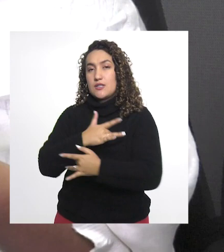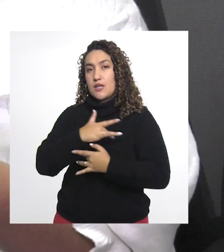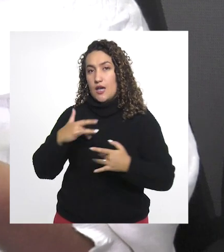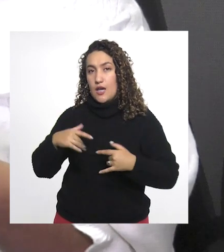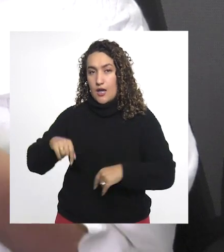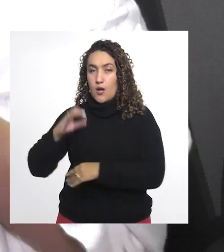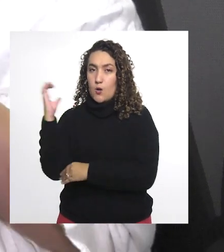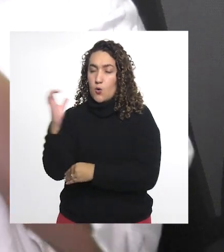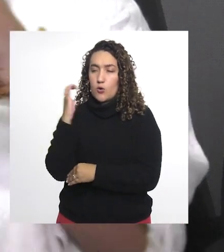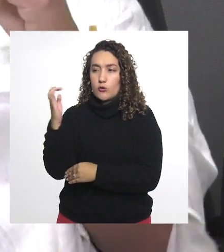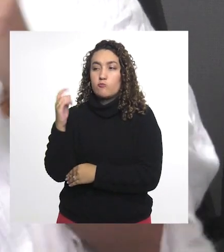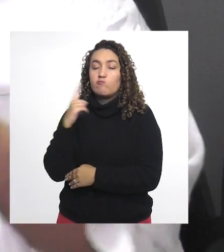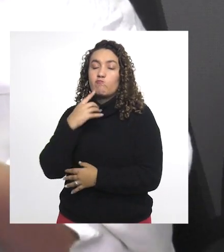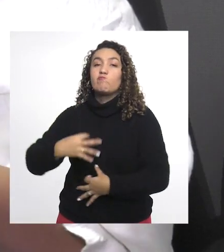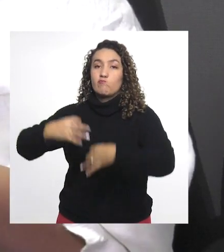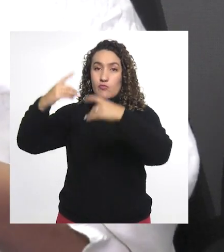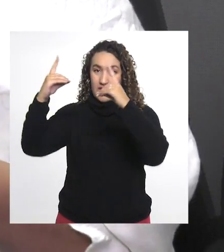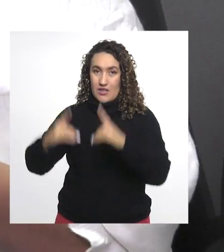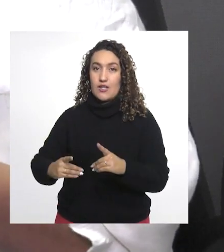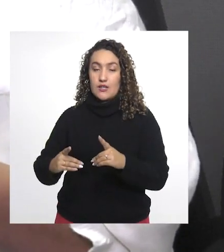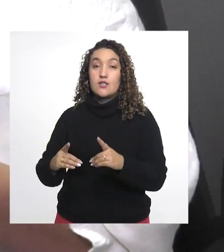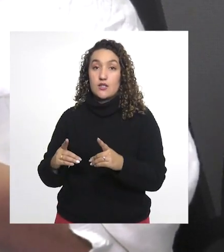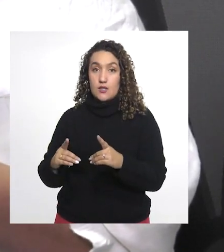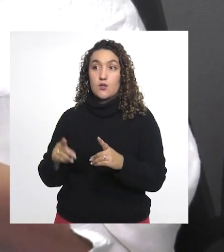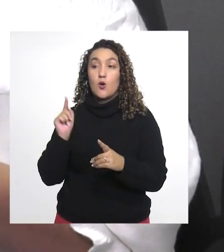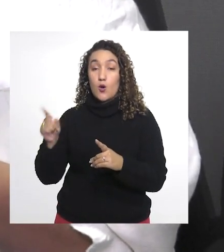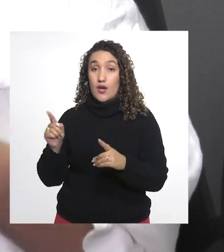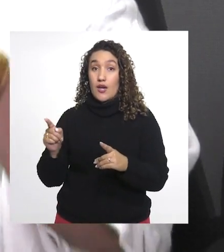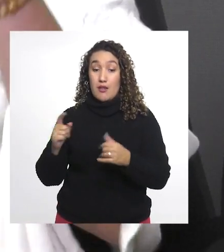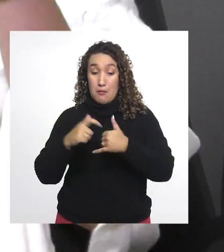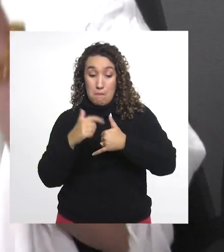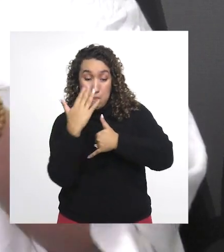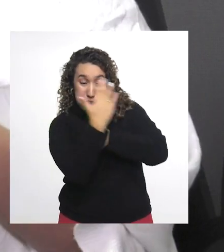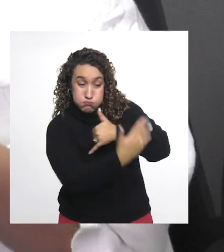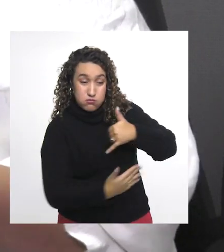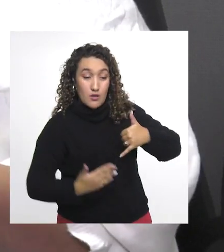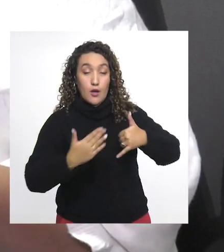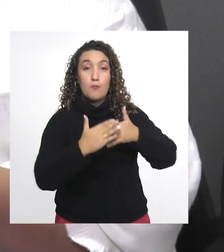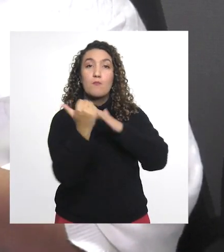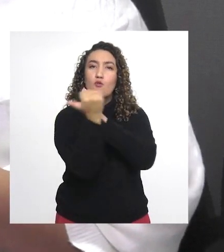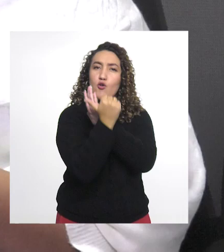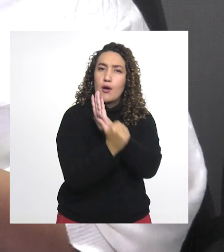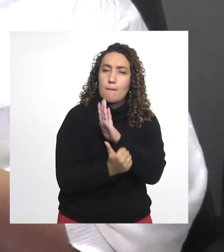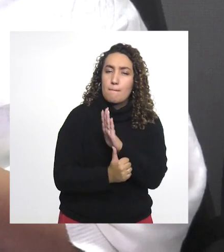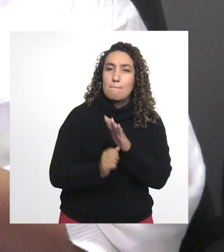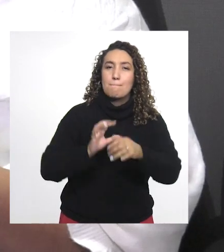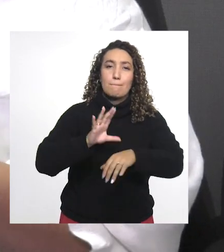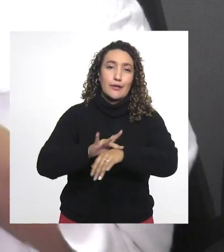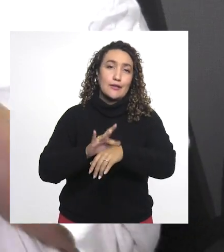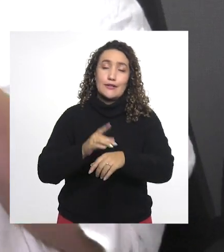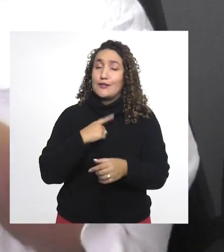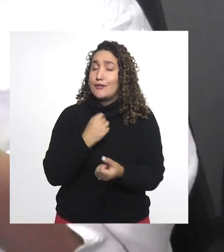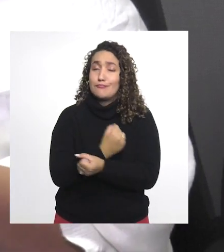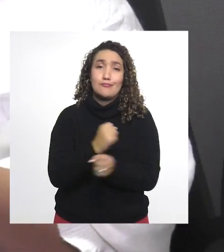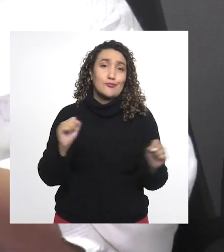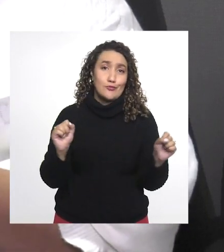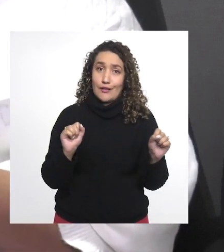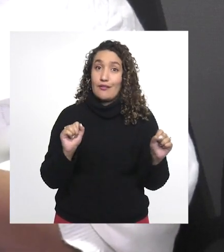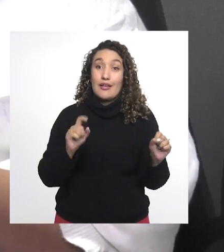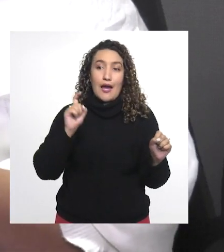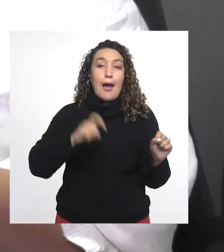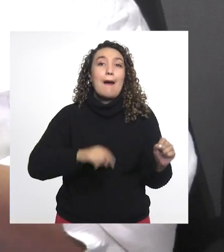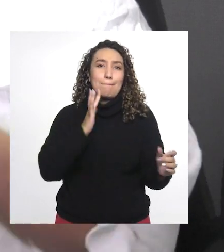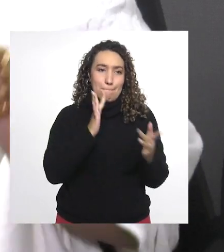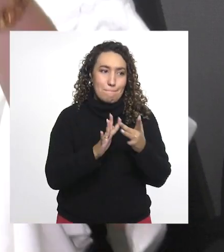un análisis de todos los programas de ciencias de la salud para el país y claramente definió que no podemos tener programas de medicina en todo el territorio